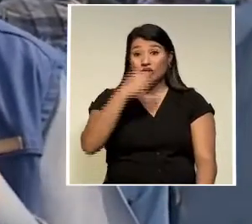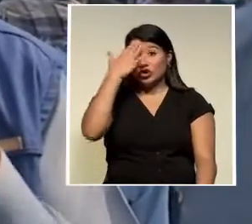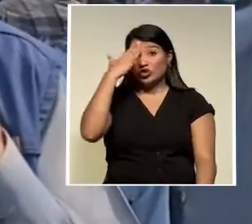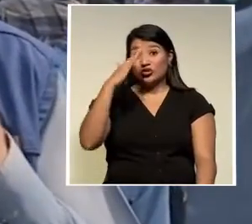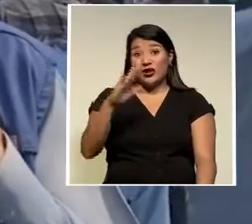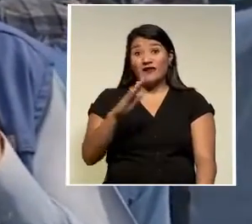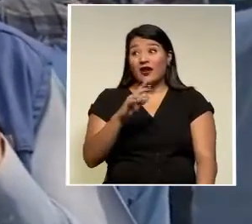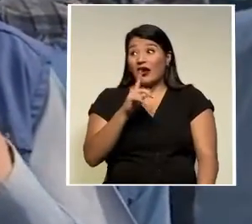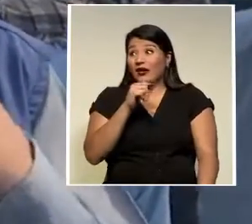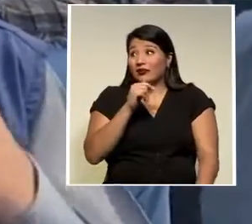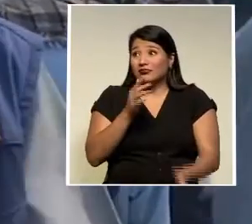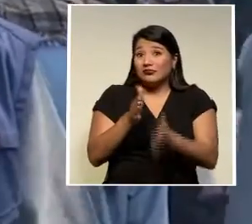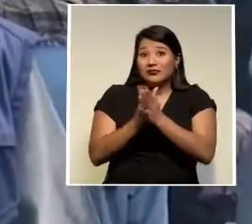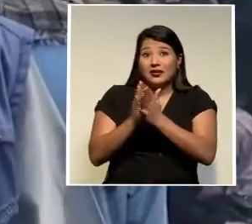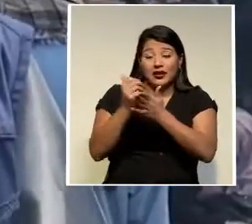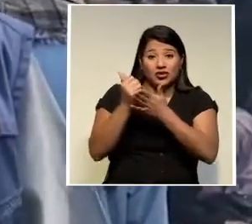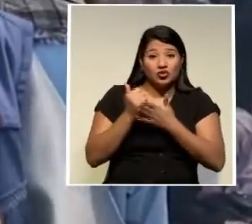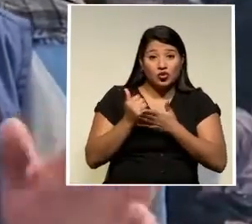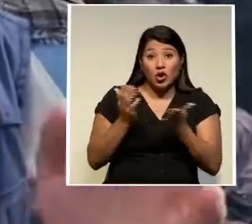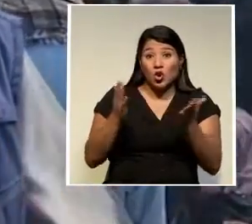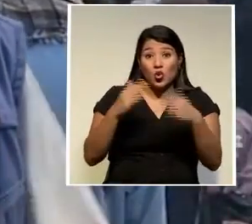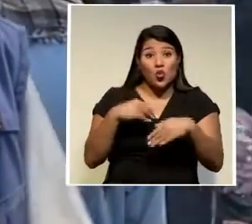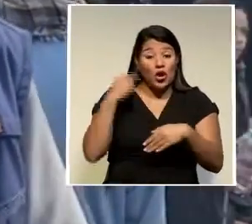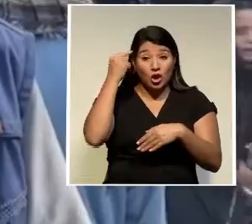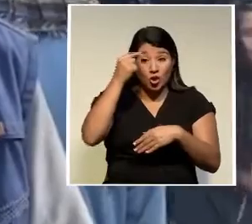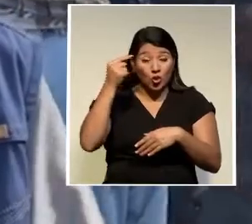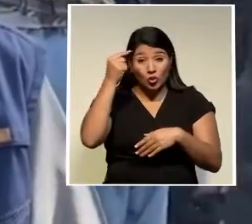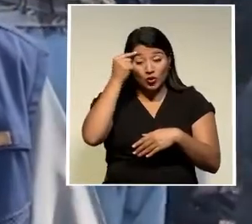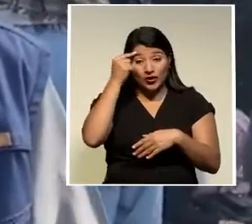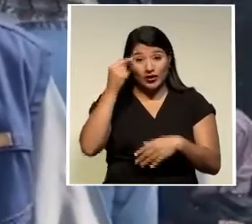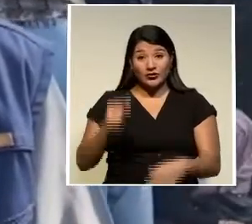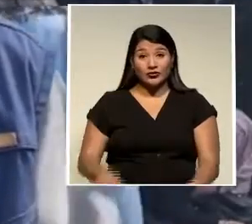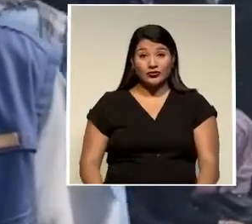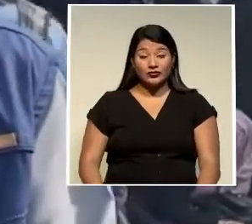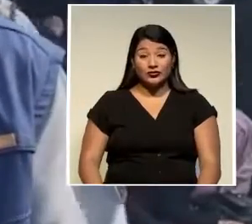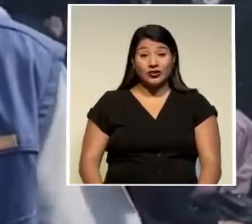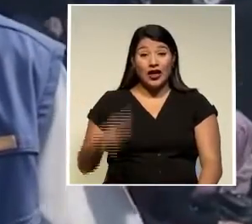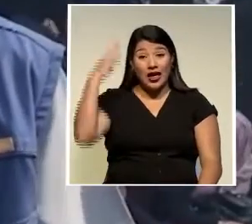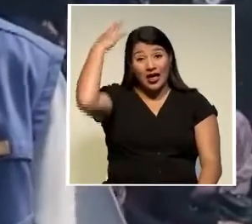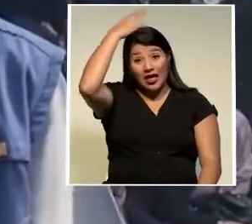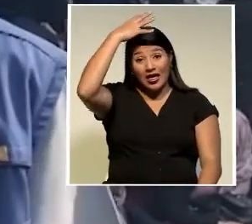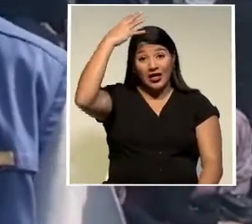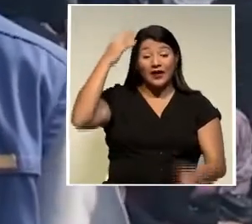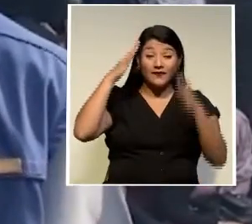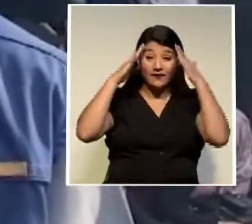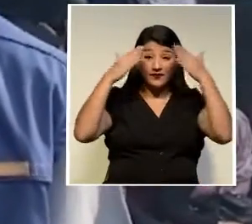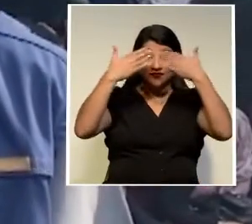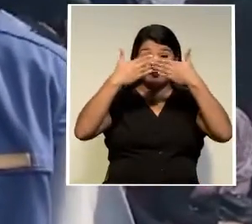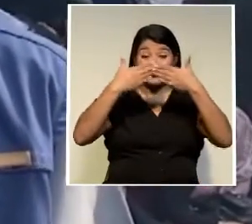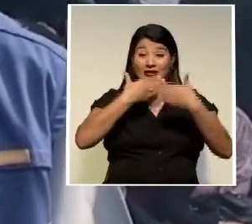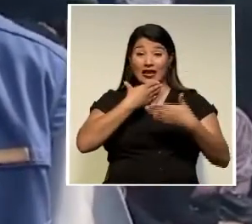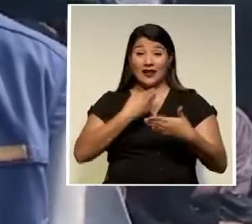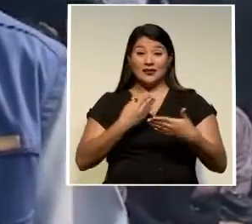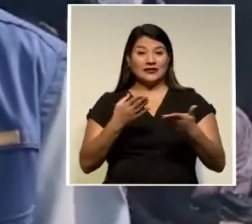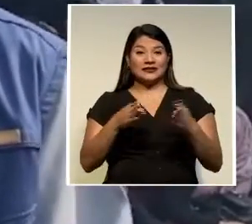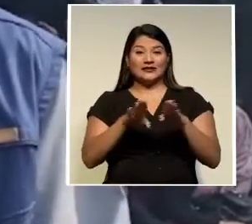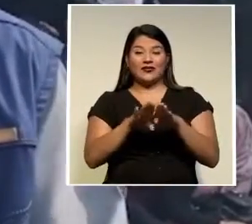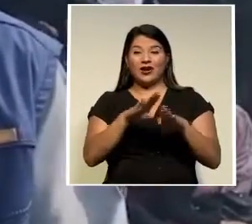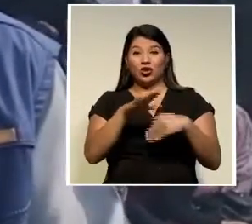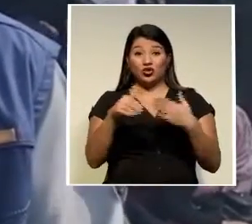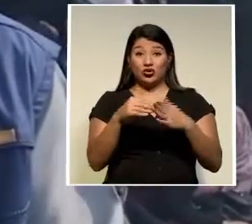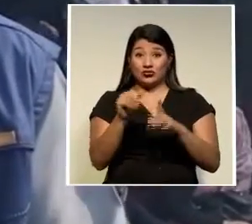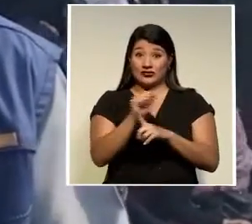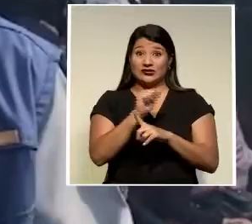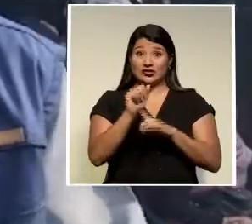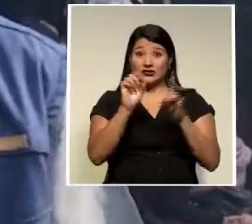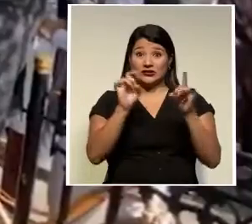quién deberíamos acudir. No hay un gobierno aquí. Los talibanes cerraron todo en todas partes. La situación es